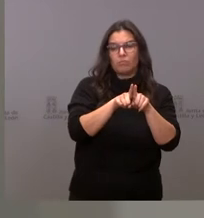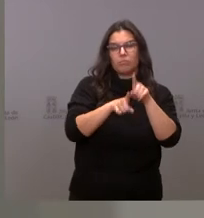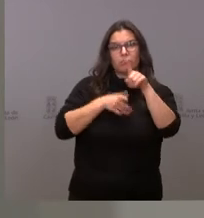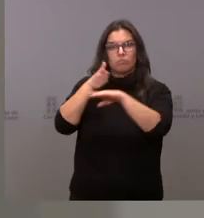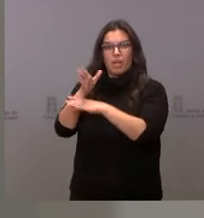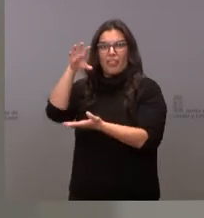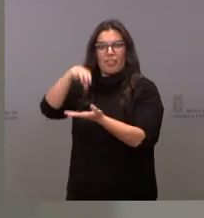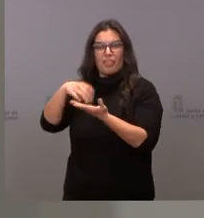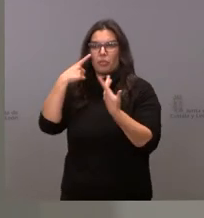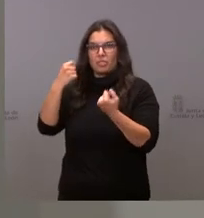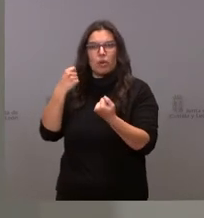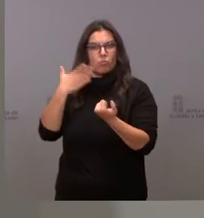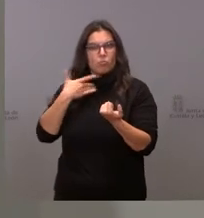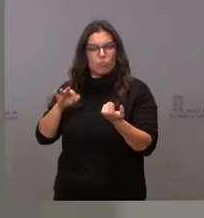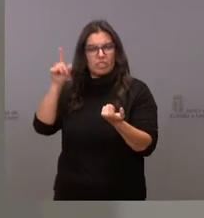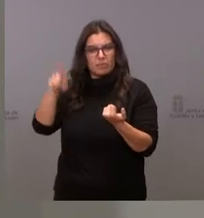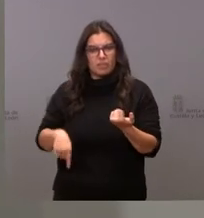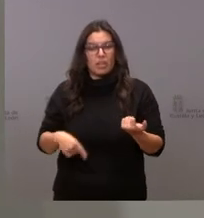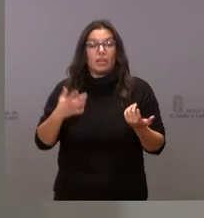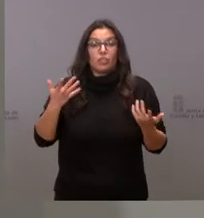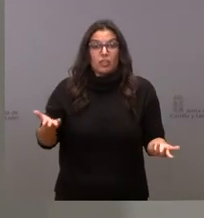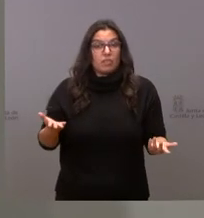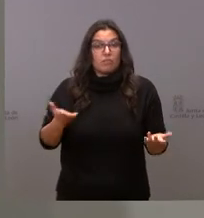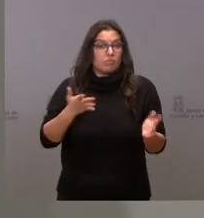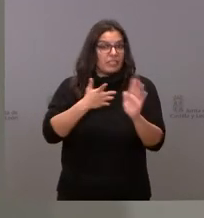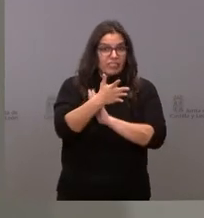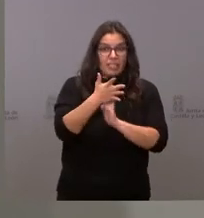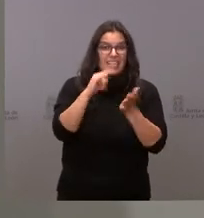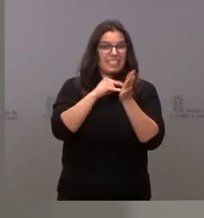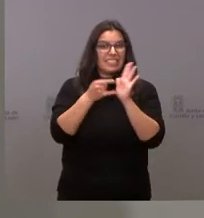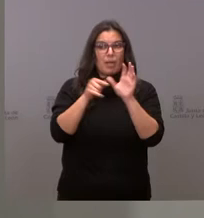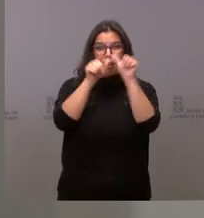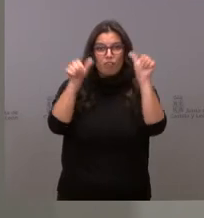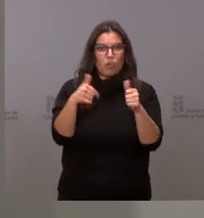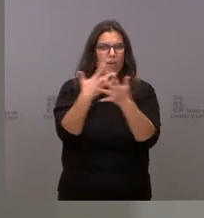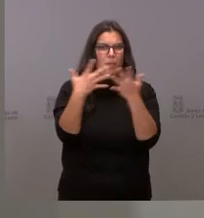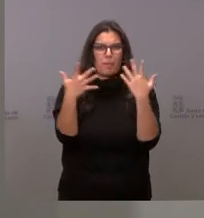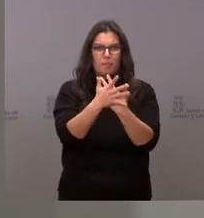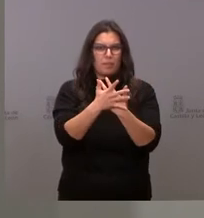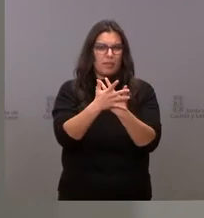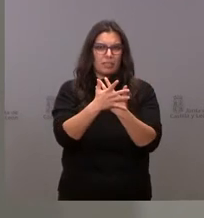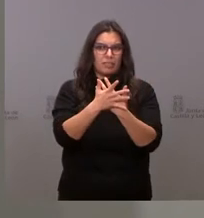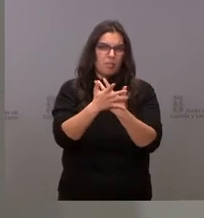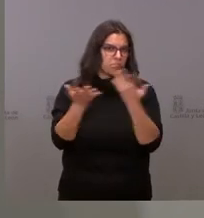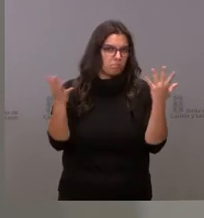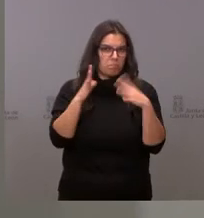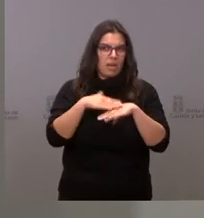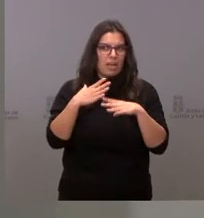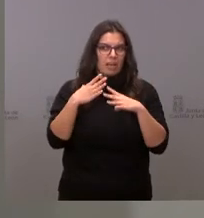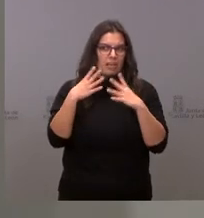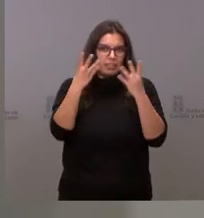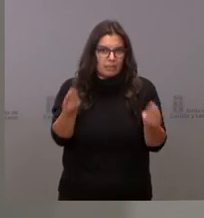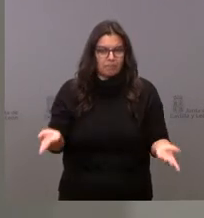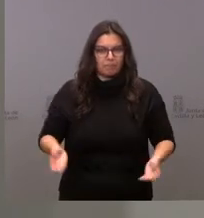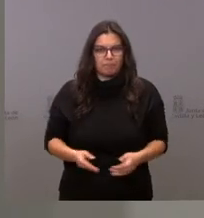en sus centros de salud por tanto va a ser un sistema mixto por entenderlo así entender que es la manera